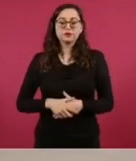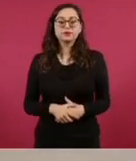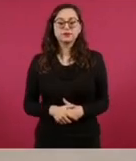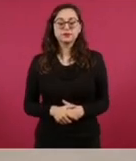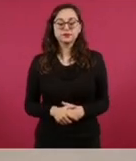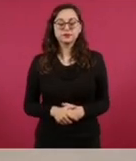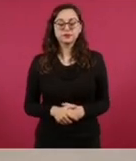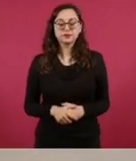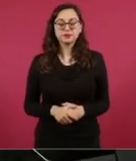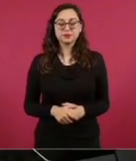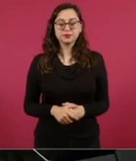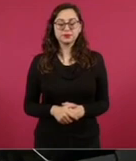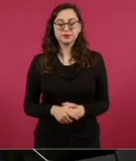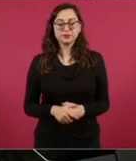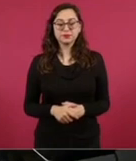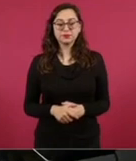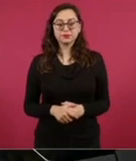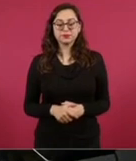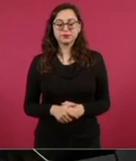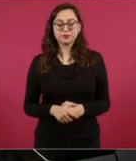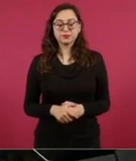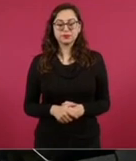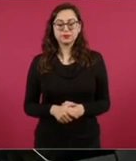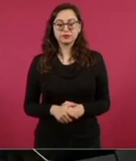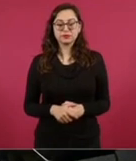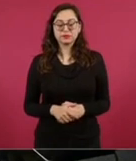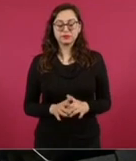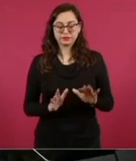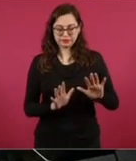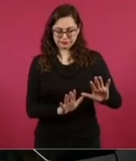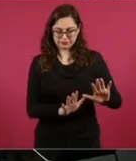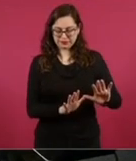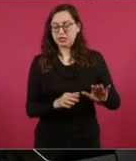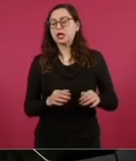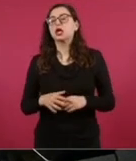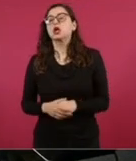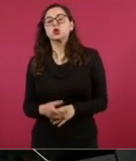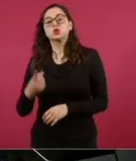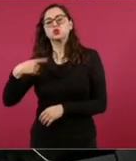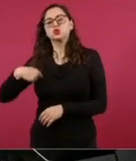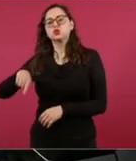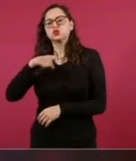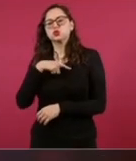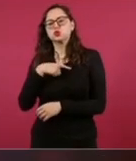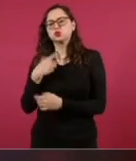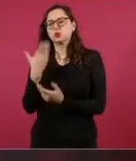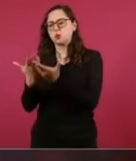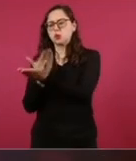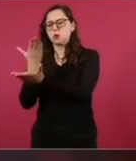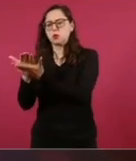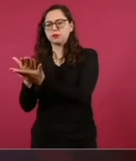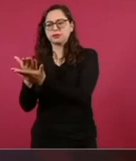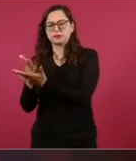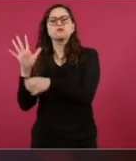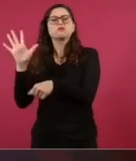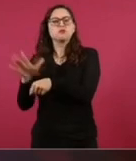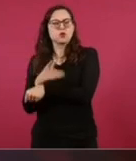¿Por qué estamos proponiendo esta reforma? Porque el Poder